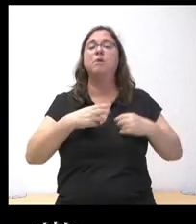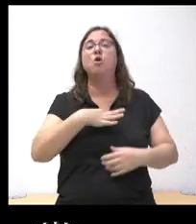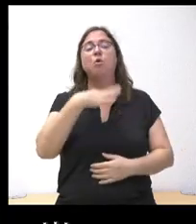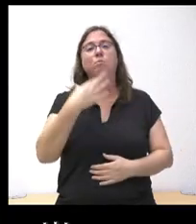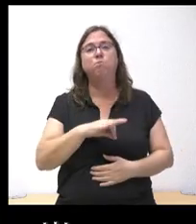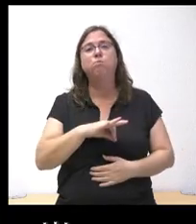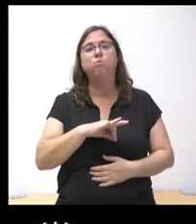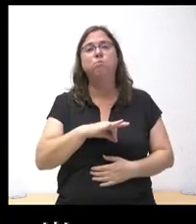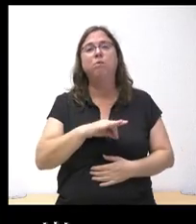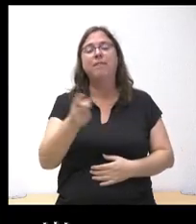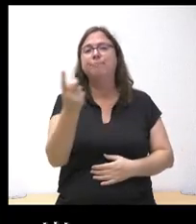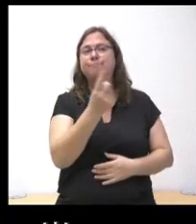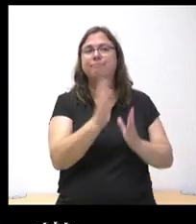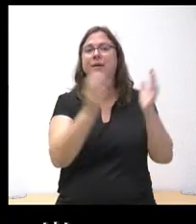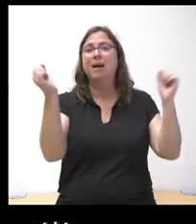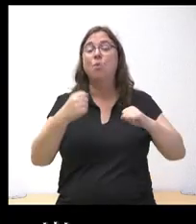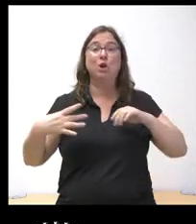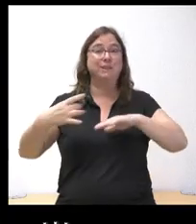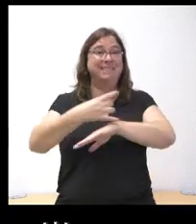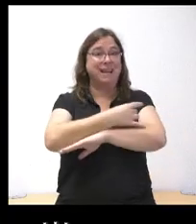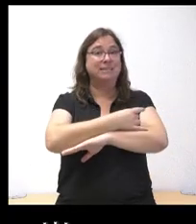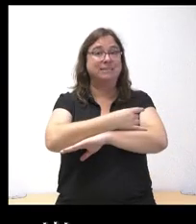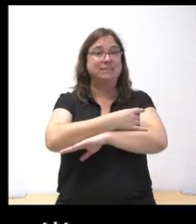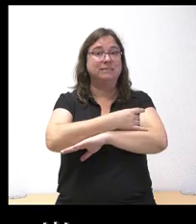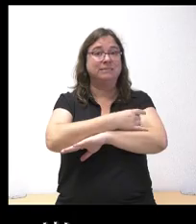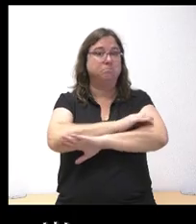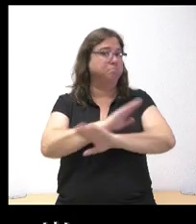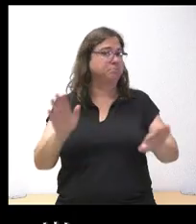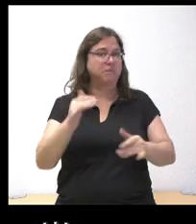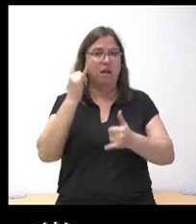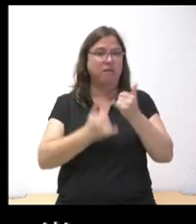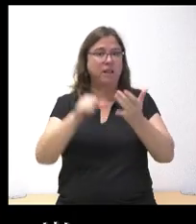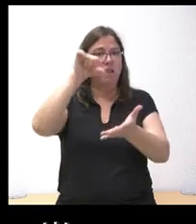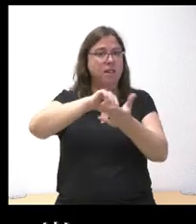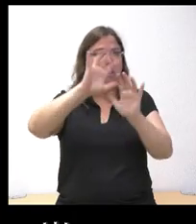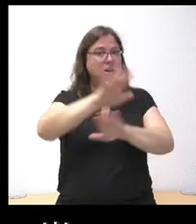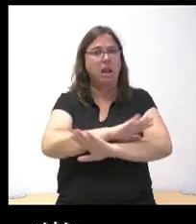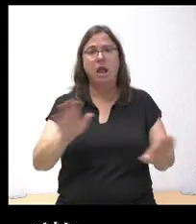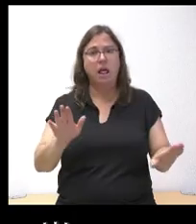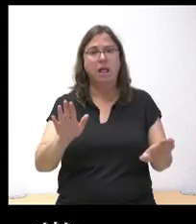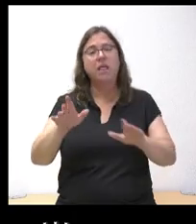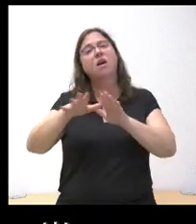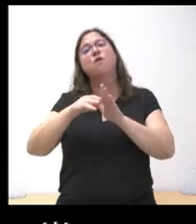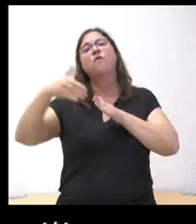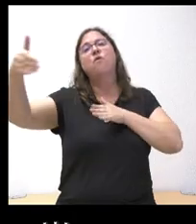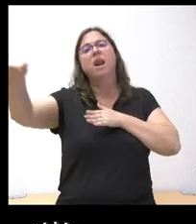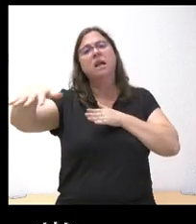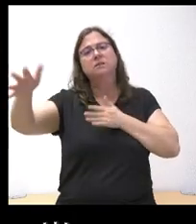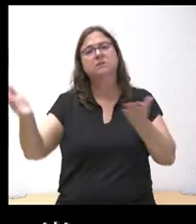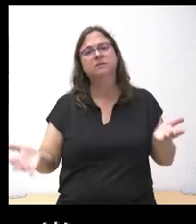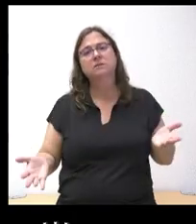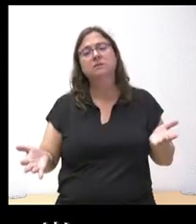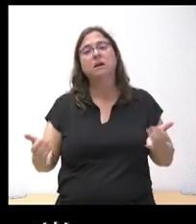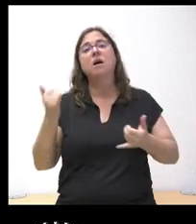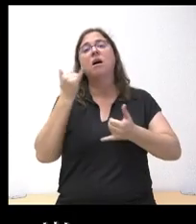podrían estar ustedes de acuerdo en que esos trenes ya no lleguen finalmente al centro de la ciudad, se queden en las afueras, con lo cual